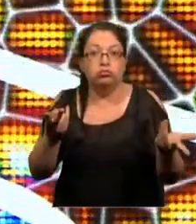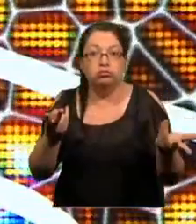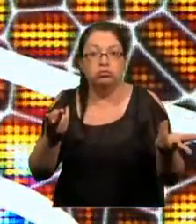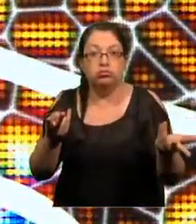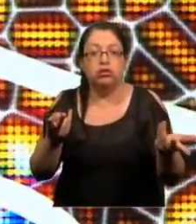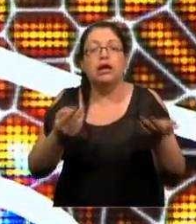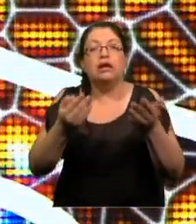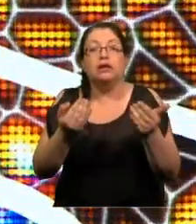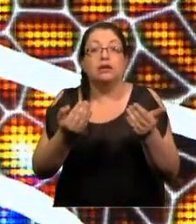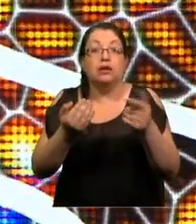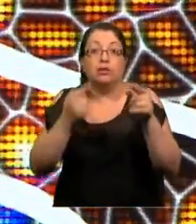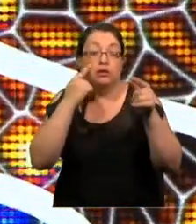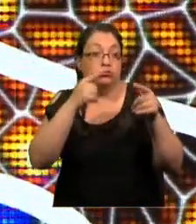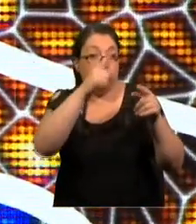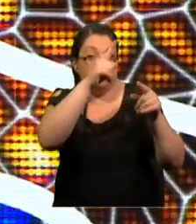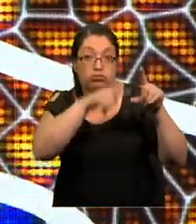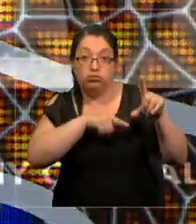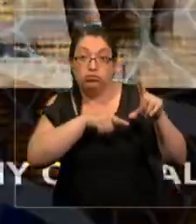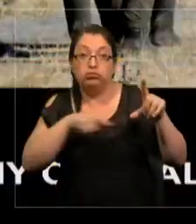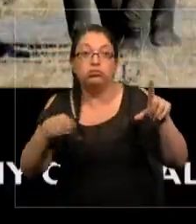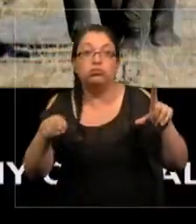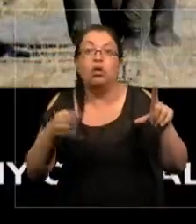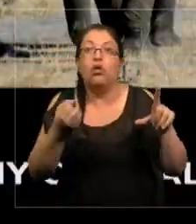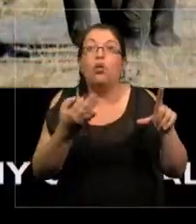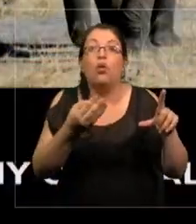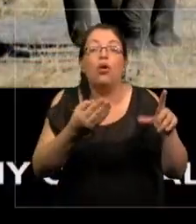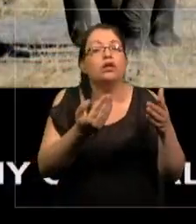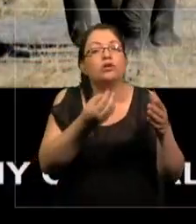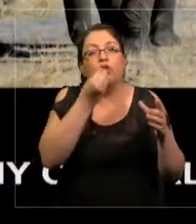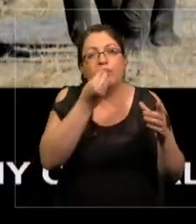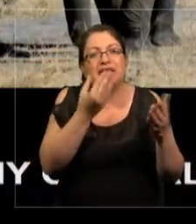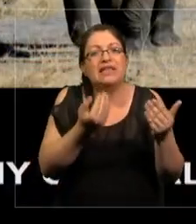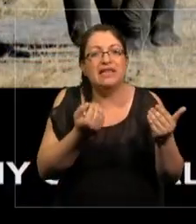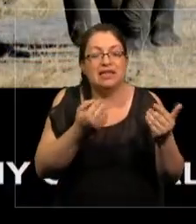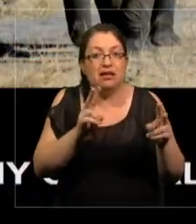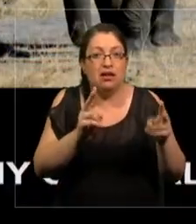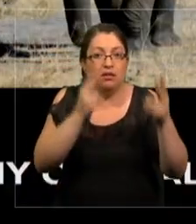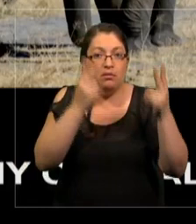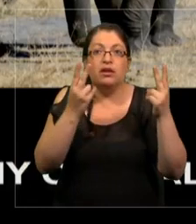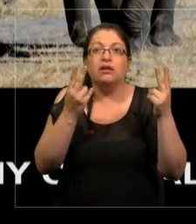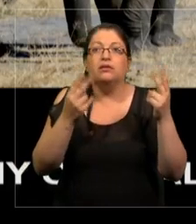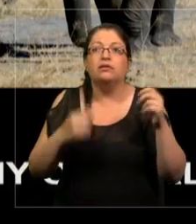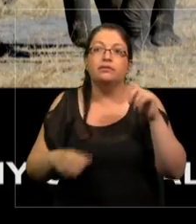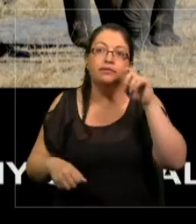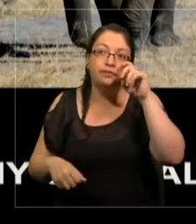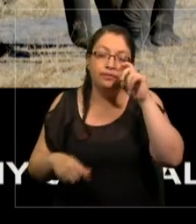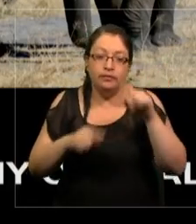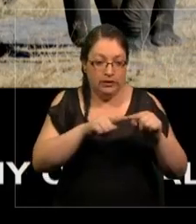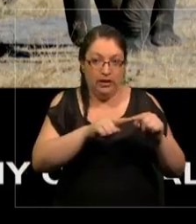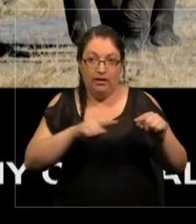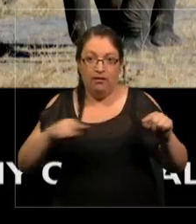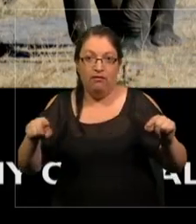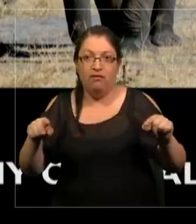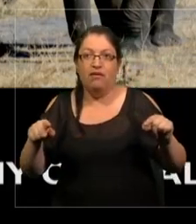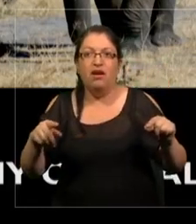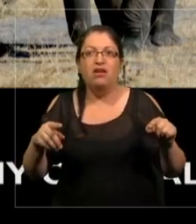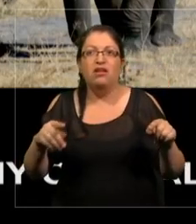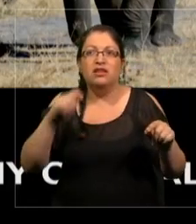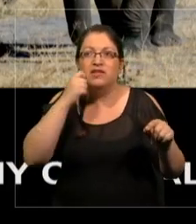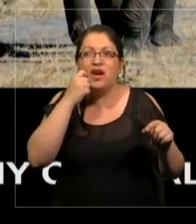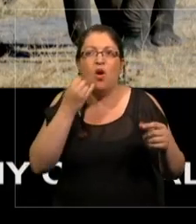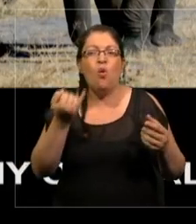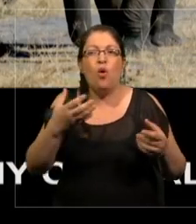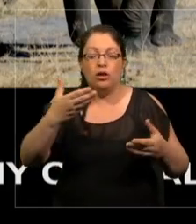Tenemos en el eje vertical cuánto alimento necesita para estar vivo y en el horizontal es la masa del